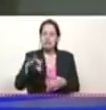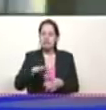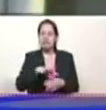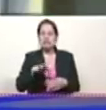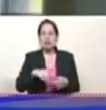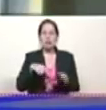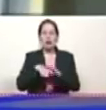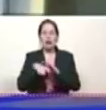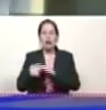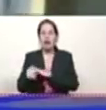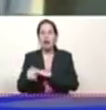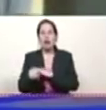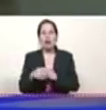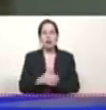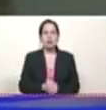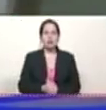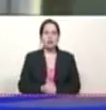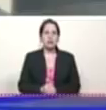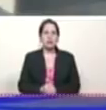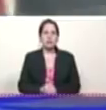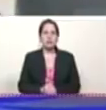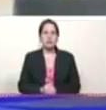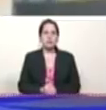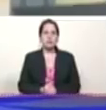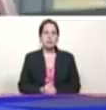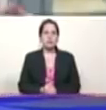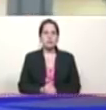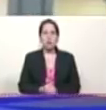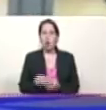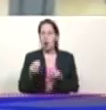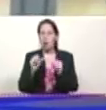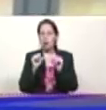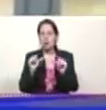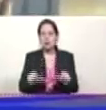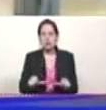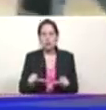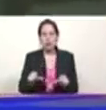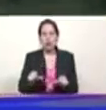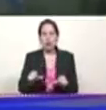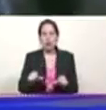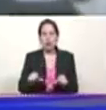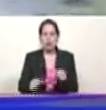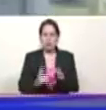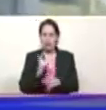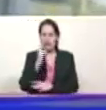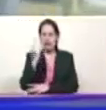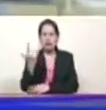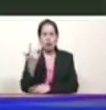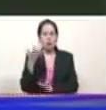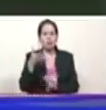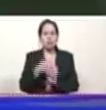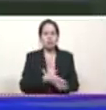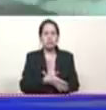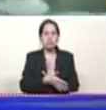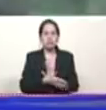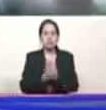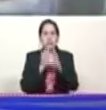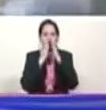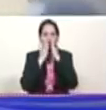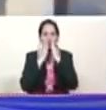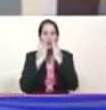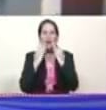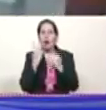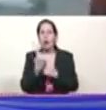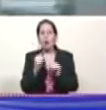en el corazón del área del sistema de riego calabozo que es uno de los